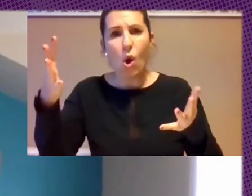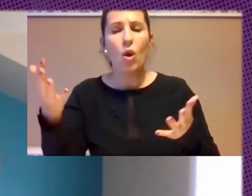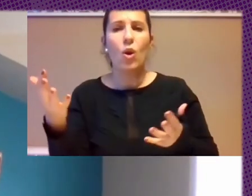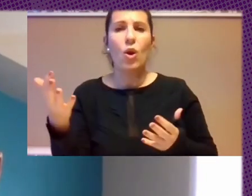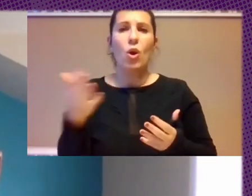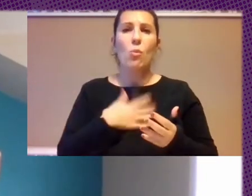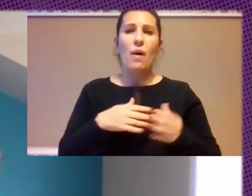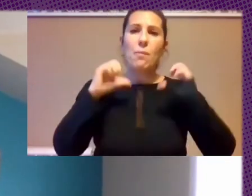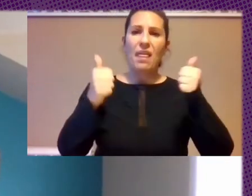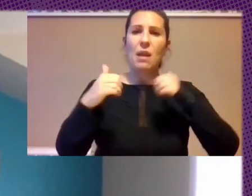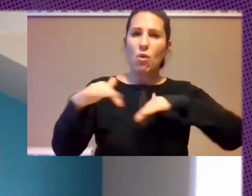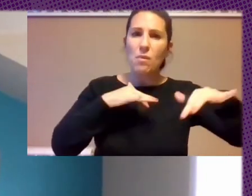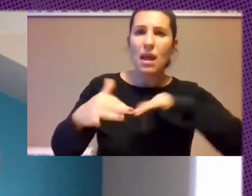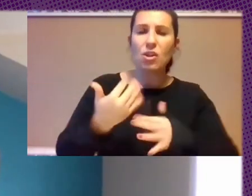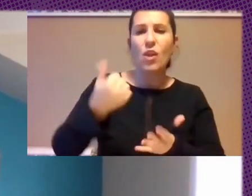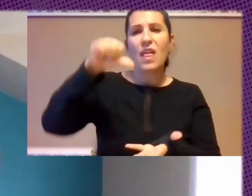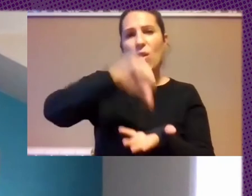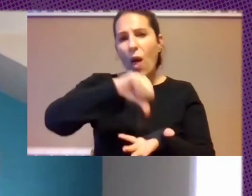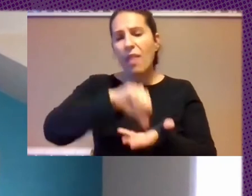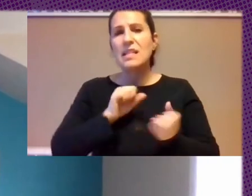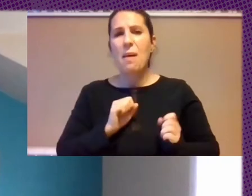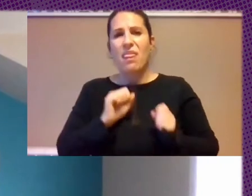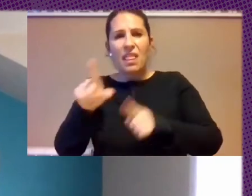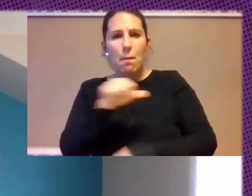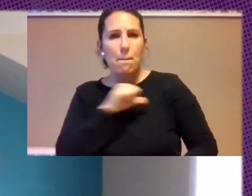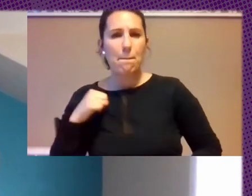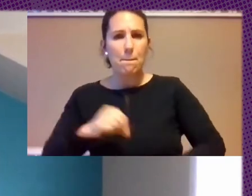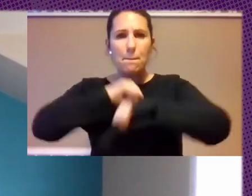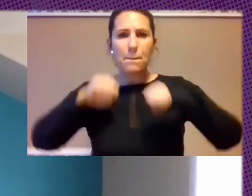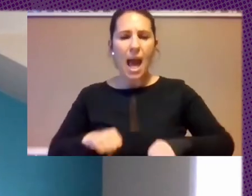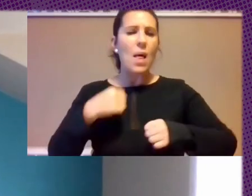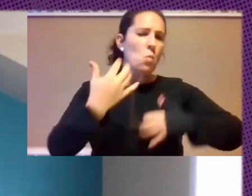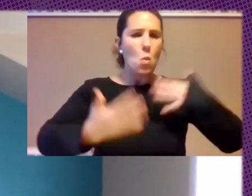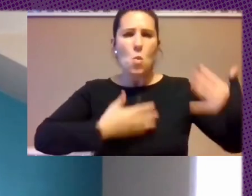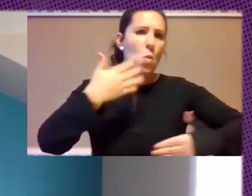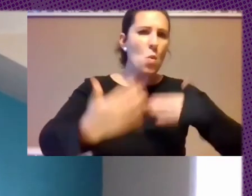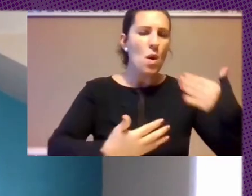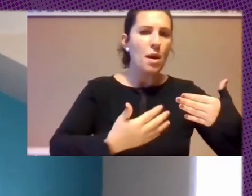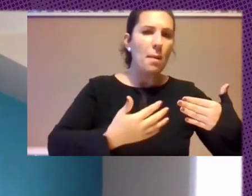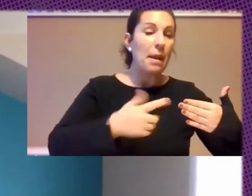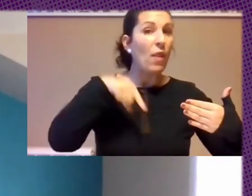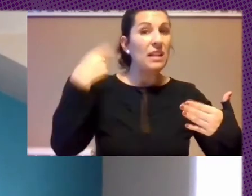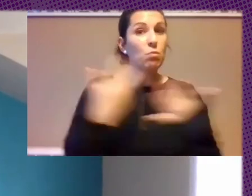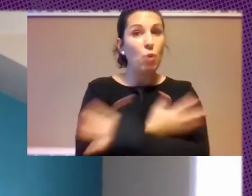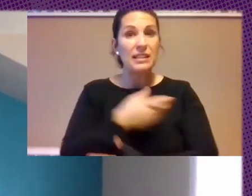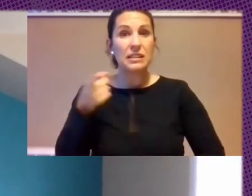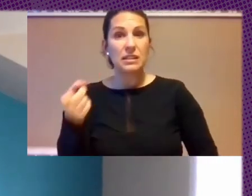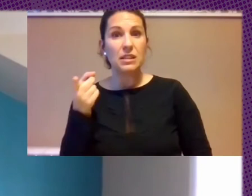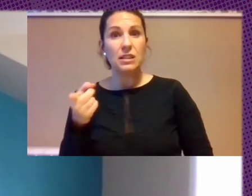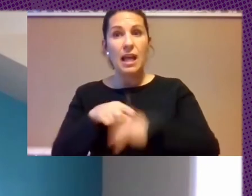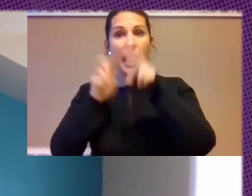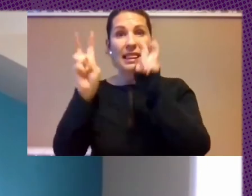Este Movimiento De Las Ciudades Emancipadas Y Demás Pero Luego Nos Encontramos Con Esto Estas